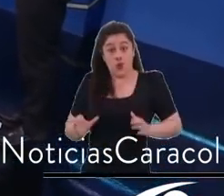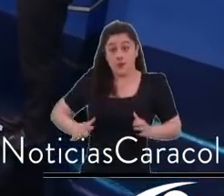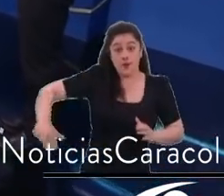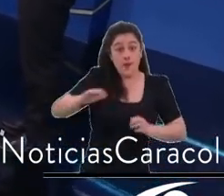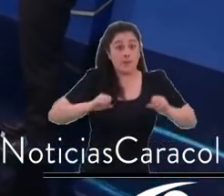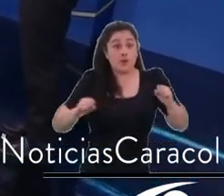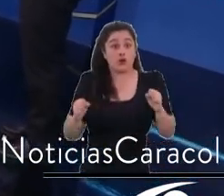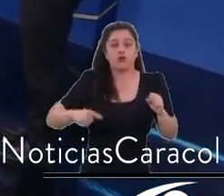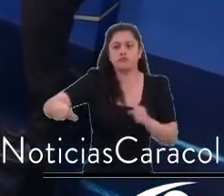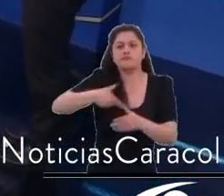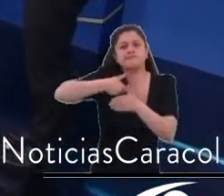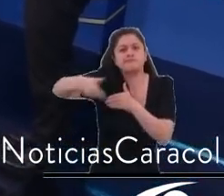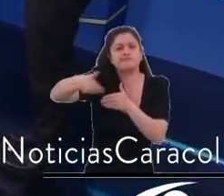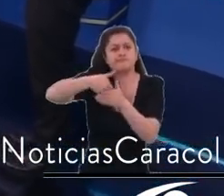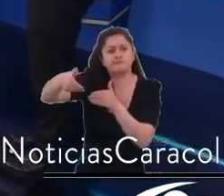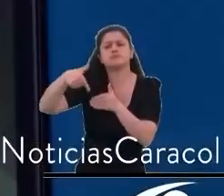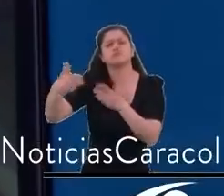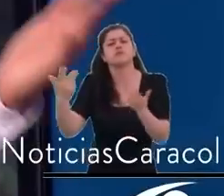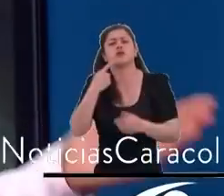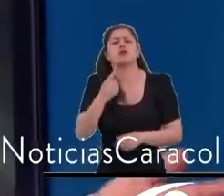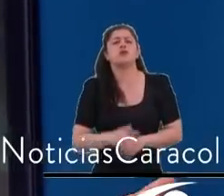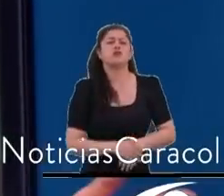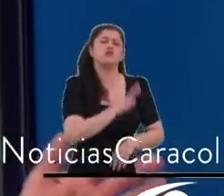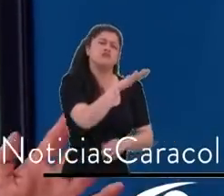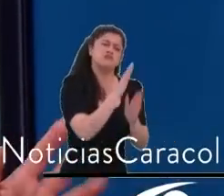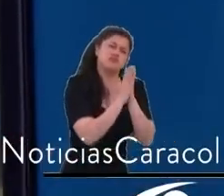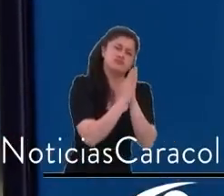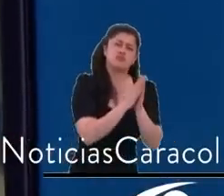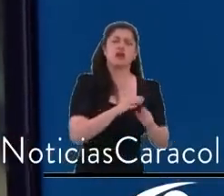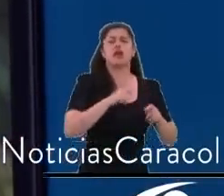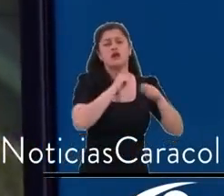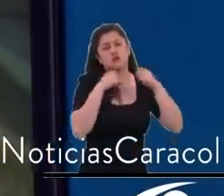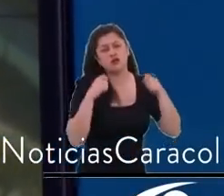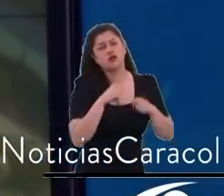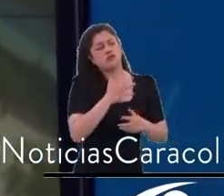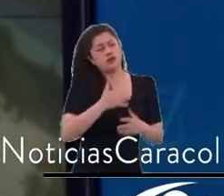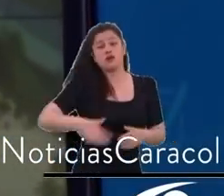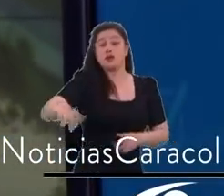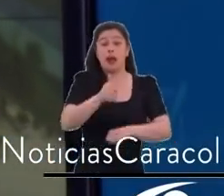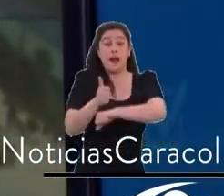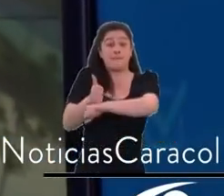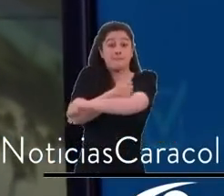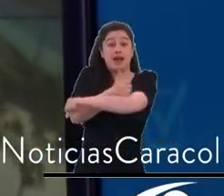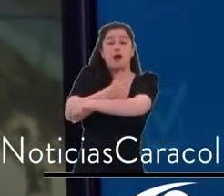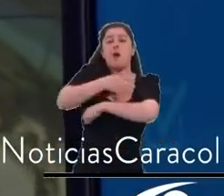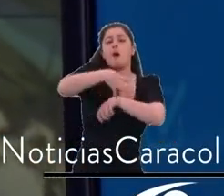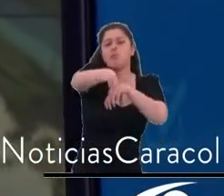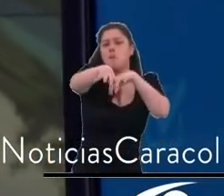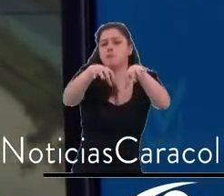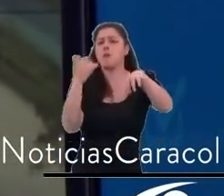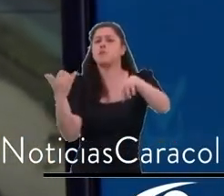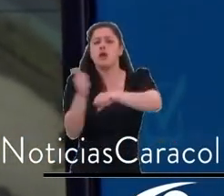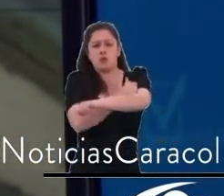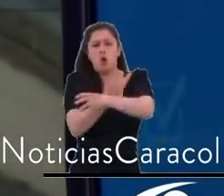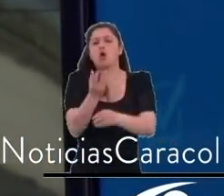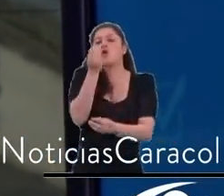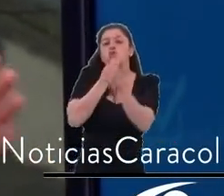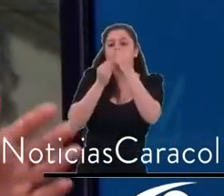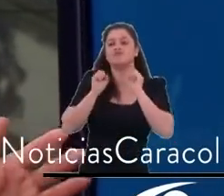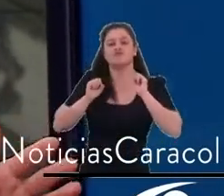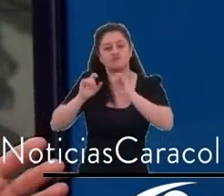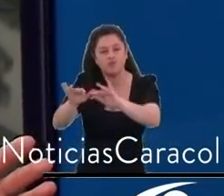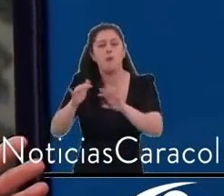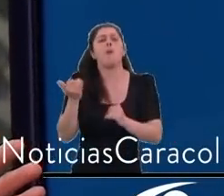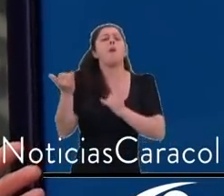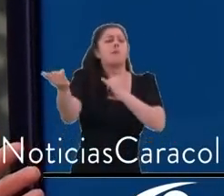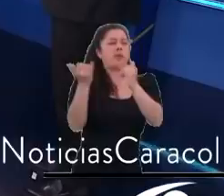entendemos que en una ciudad tiene que haber bares y tiene que haber discotecas y hay zonas de entretenimiento para adultos, pero, por favor, no